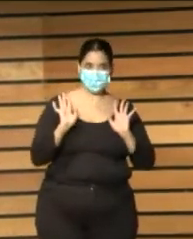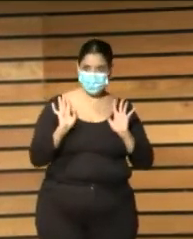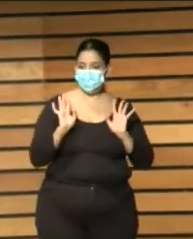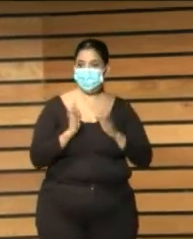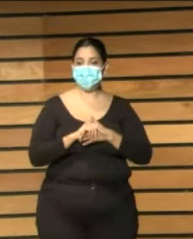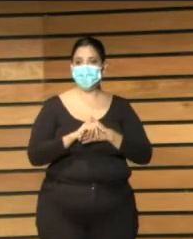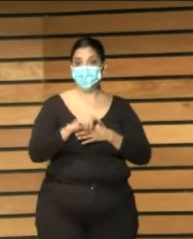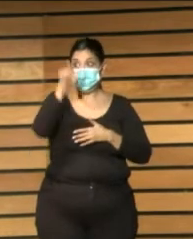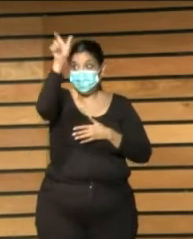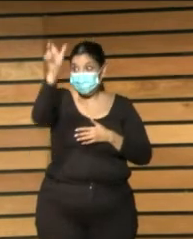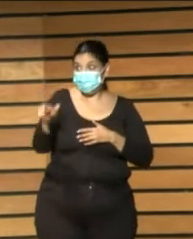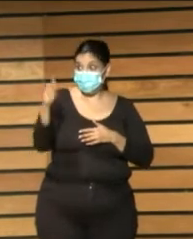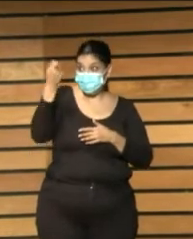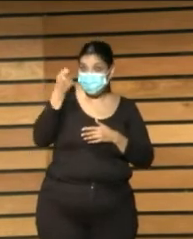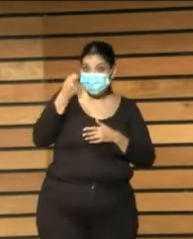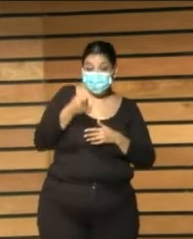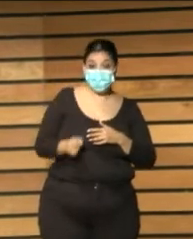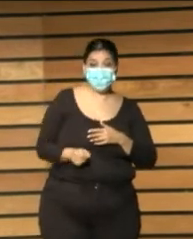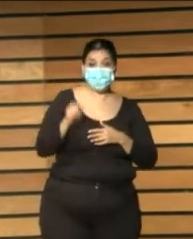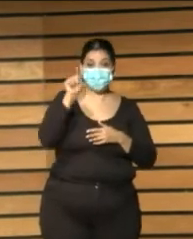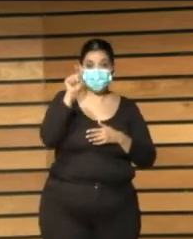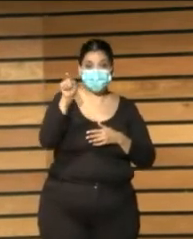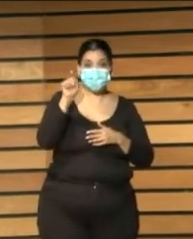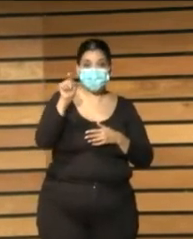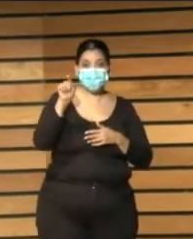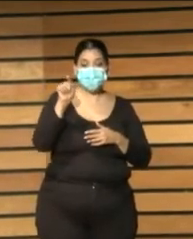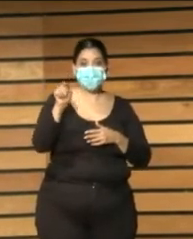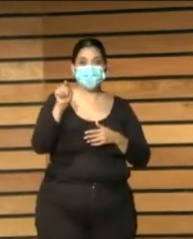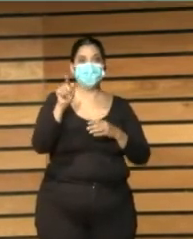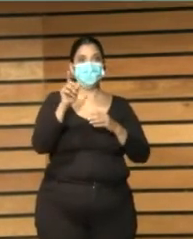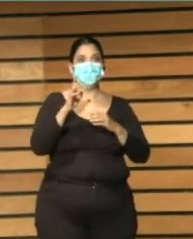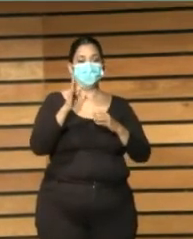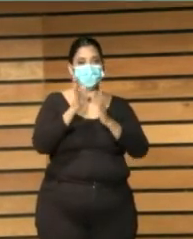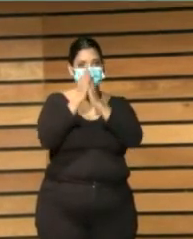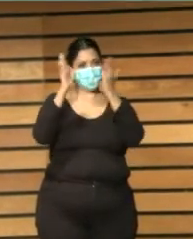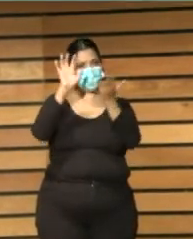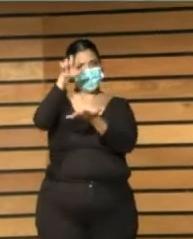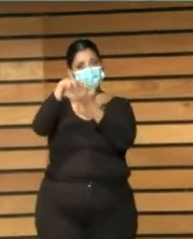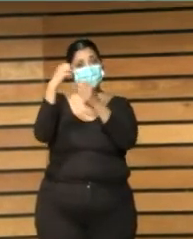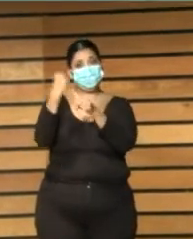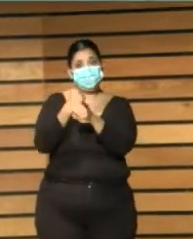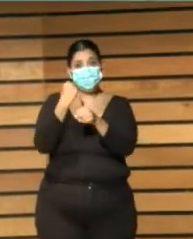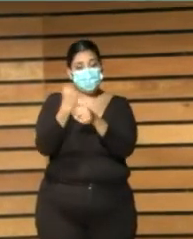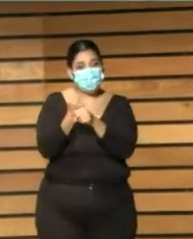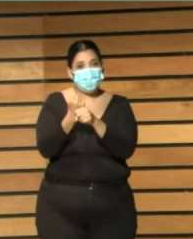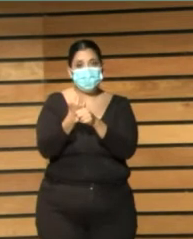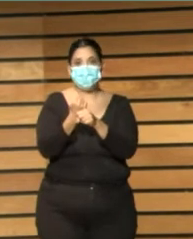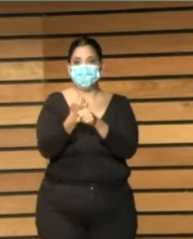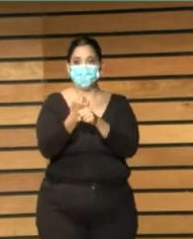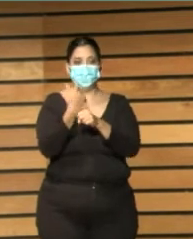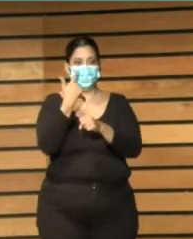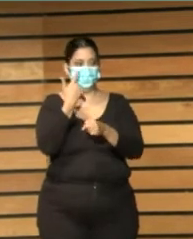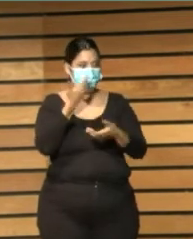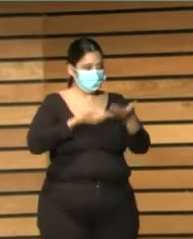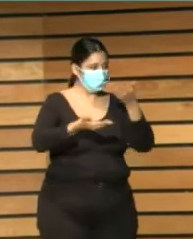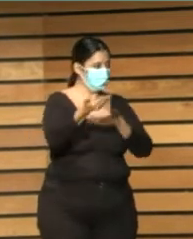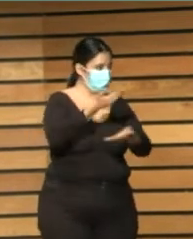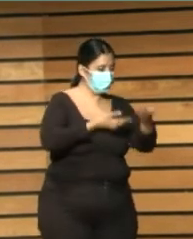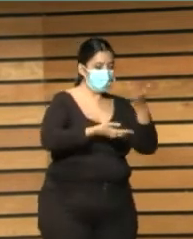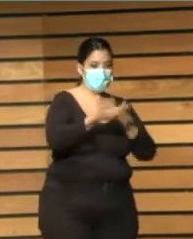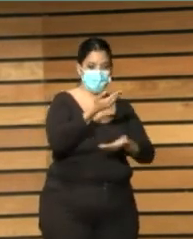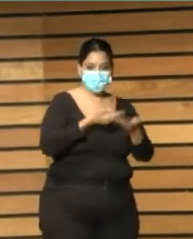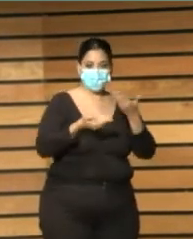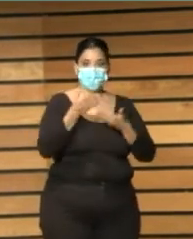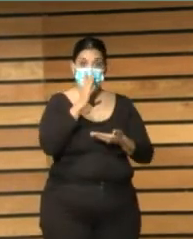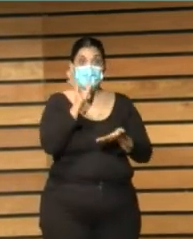bibliotecaria que es la bibliotecaria de uno de los lugares por donde más circula el dinero en